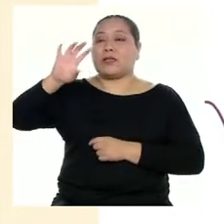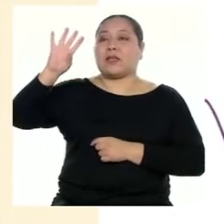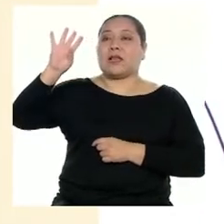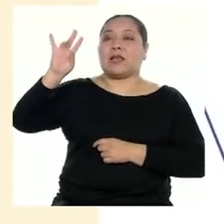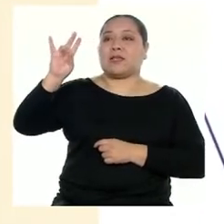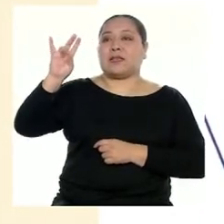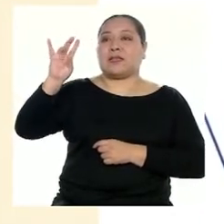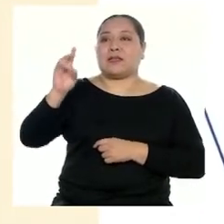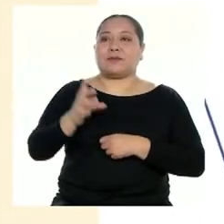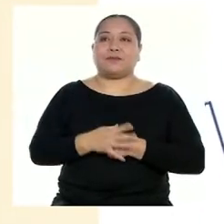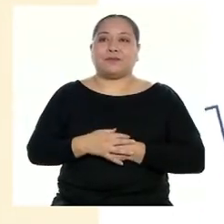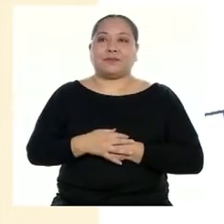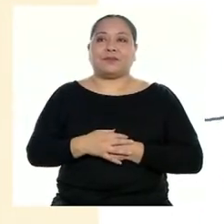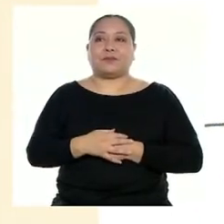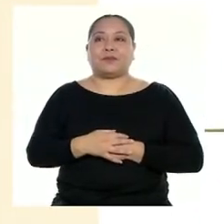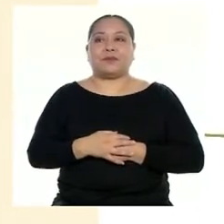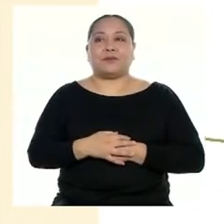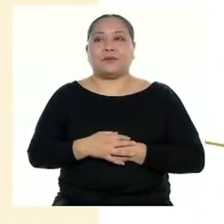séptima.